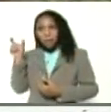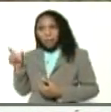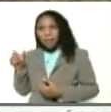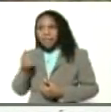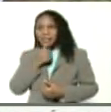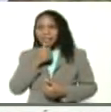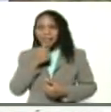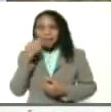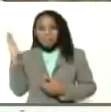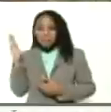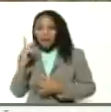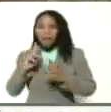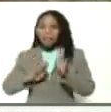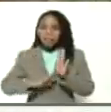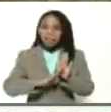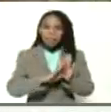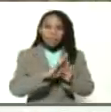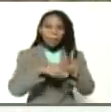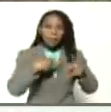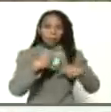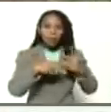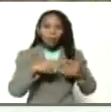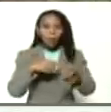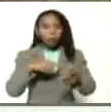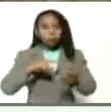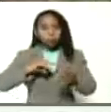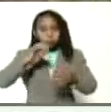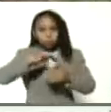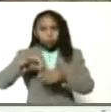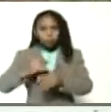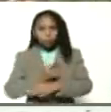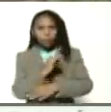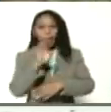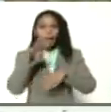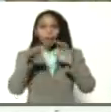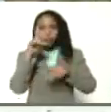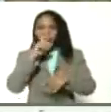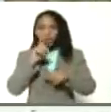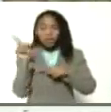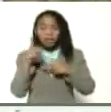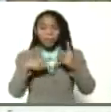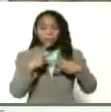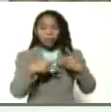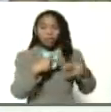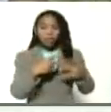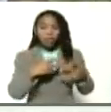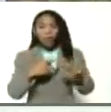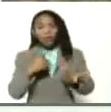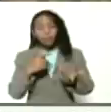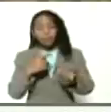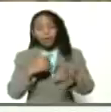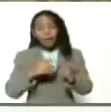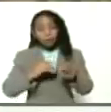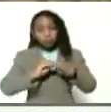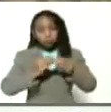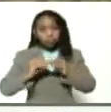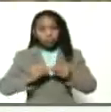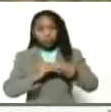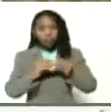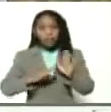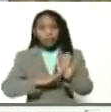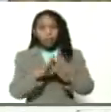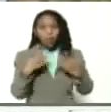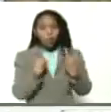viene desarrollando un proceso productivo hace aproximadamente 14 años y ese proceso productivo lo viene desarrollando junto a su familia.